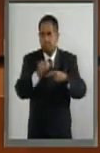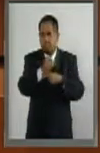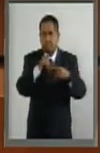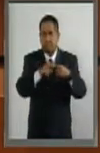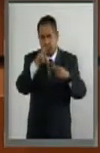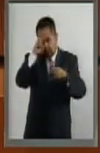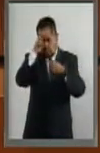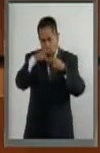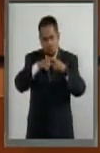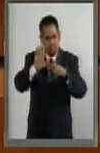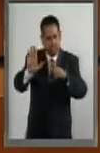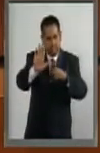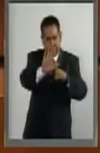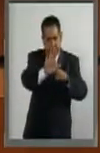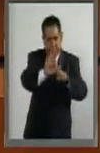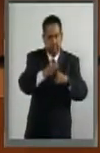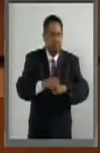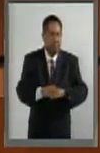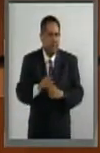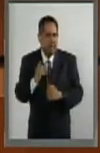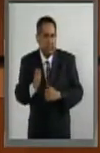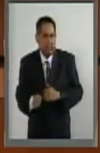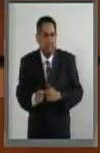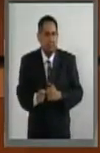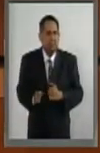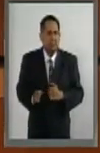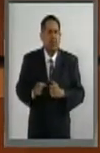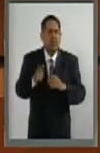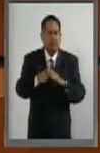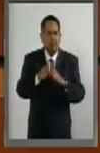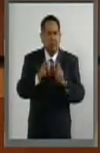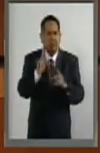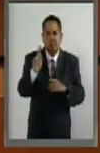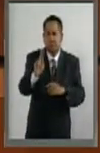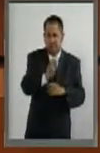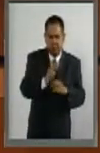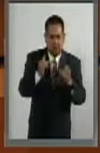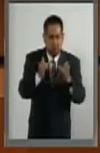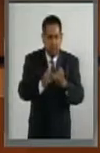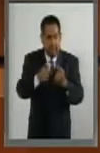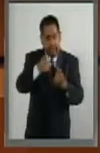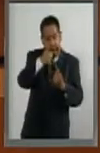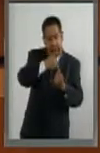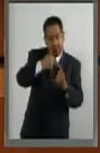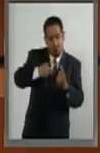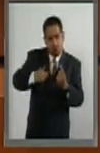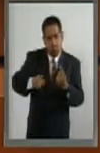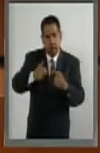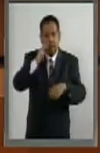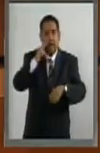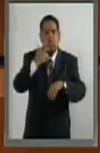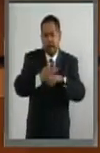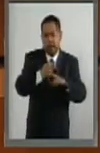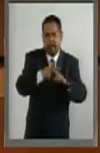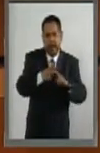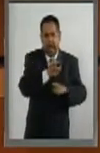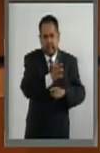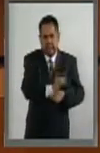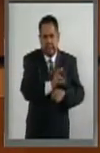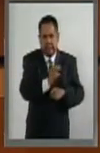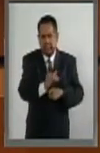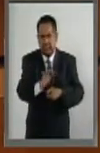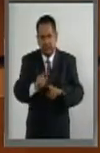europeos, Nombramientos que si bien tienen mucho en común, cada uno de ellos tiene responsabilidades particulares.